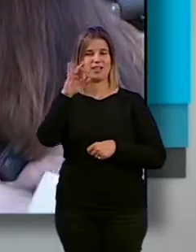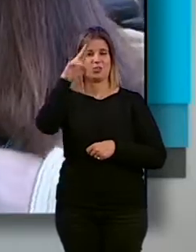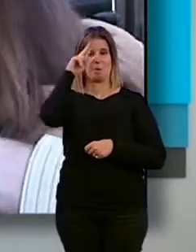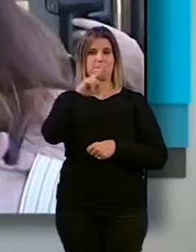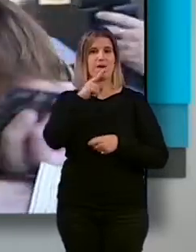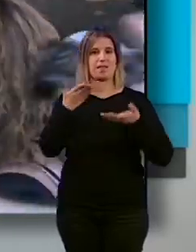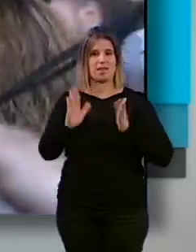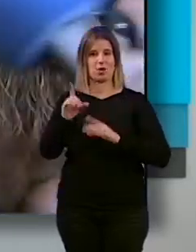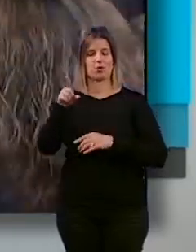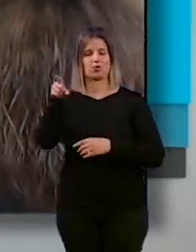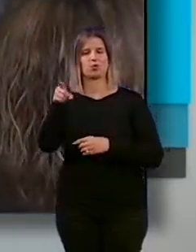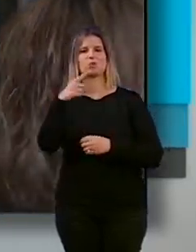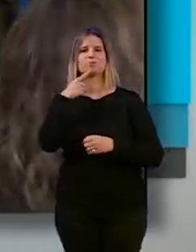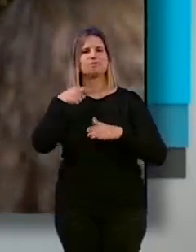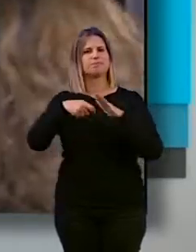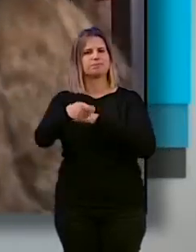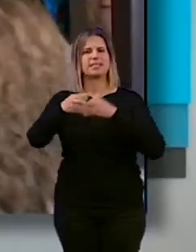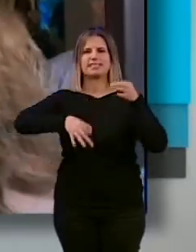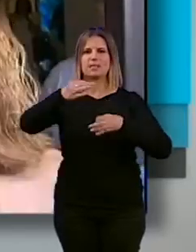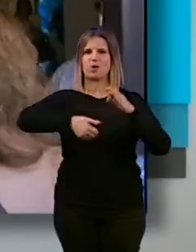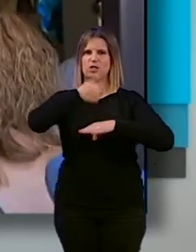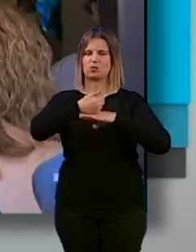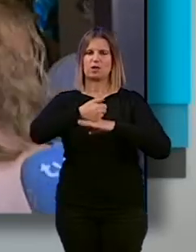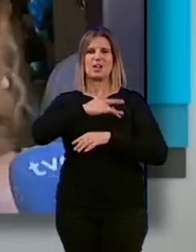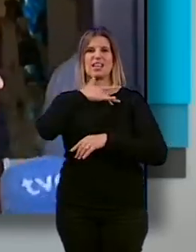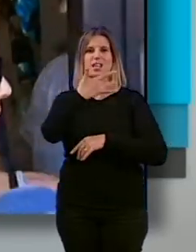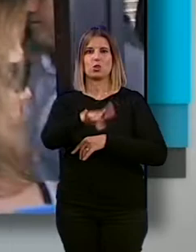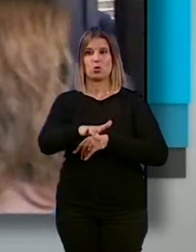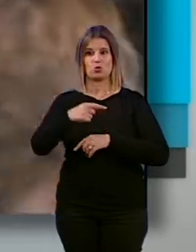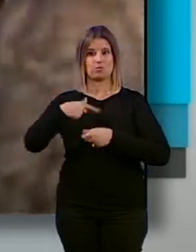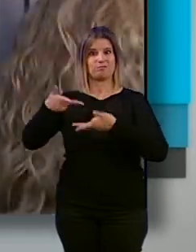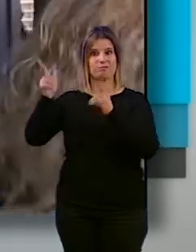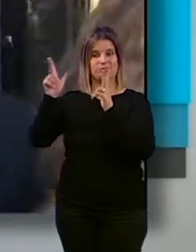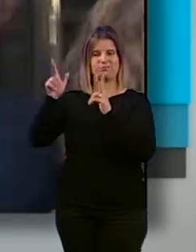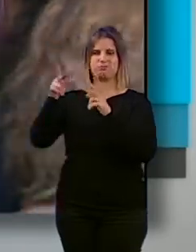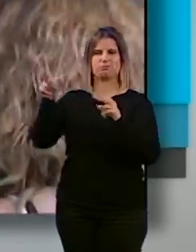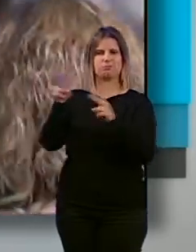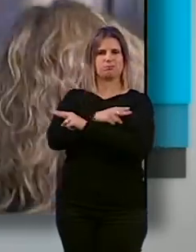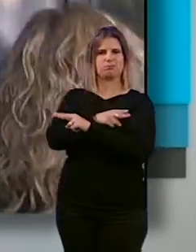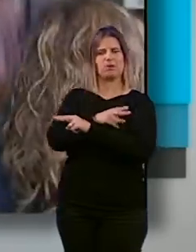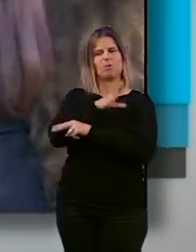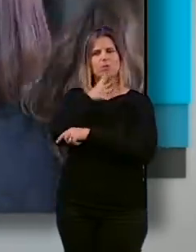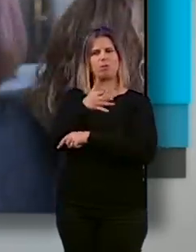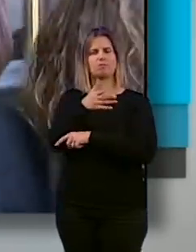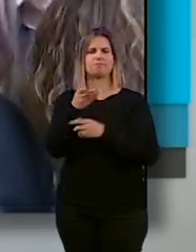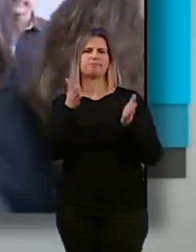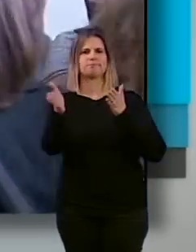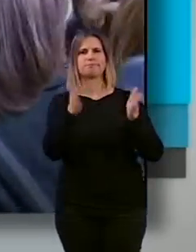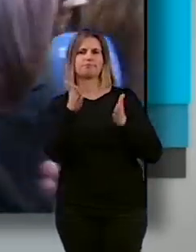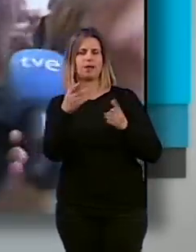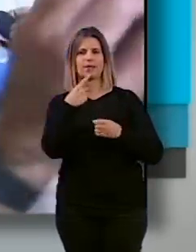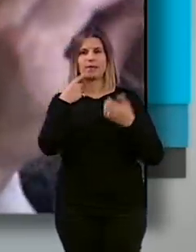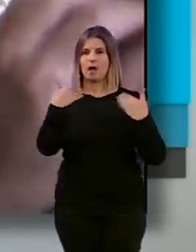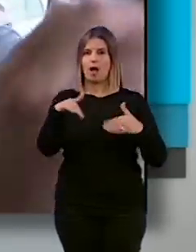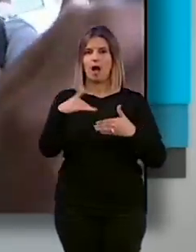Juan Arribas ha solicitado al Tribunal Supremo que anule el indulto concedido a su expareja al entender que fue arbitrario porque se adoptó dice a